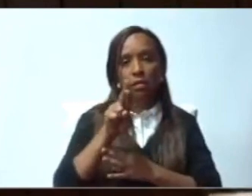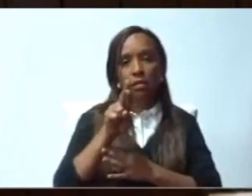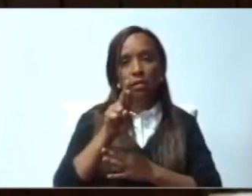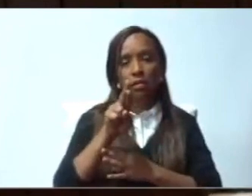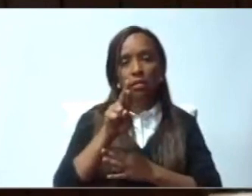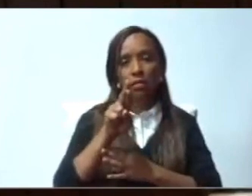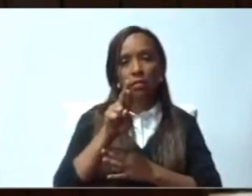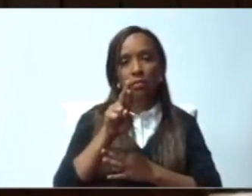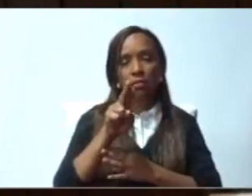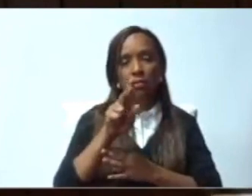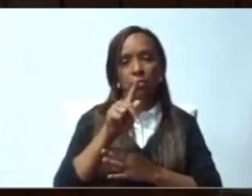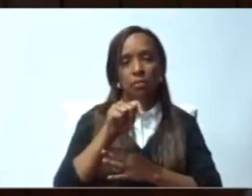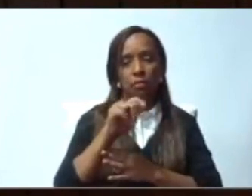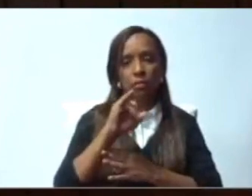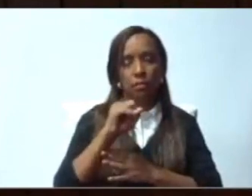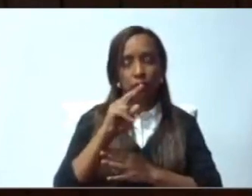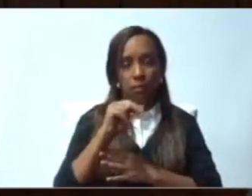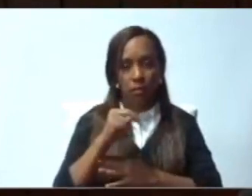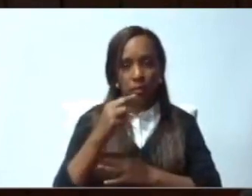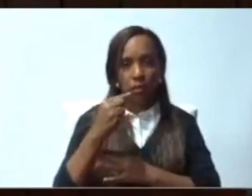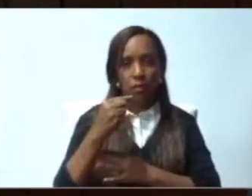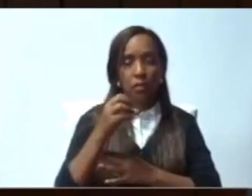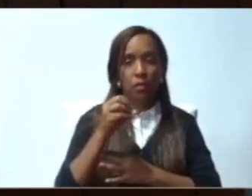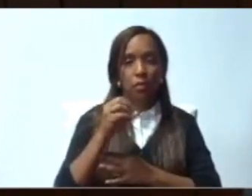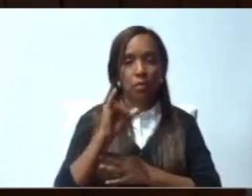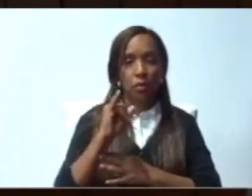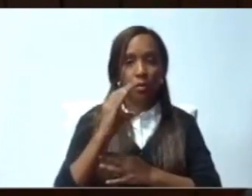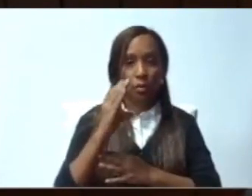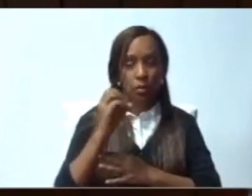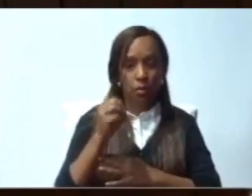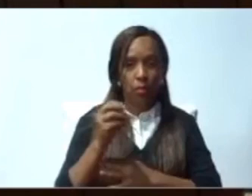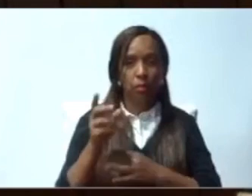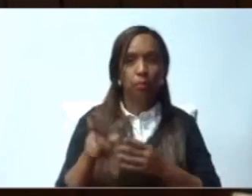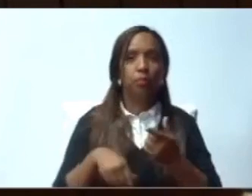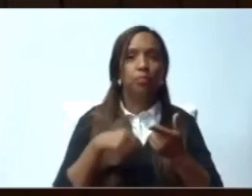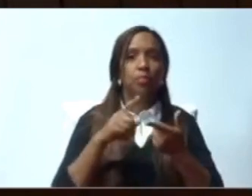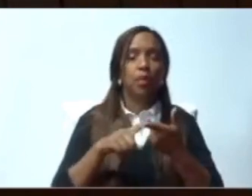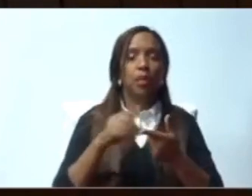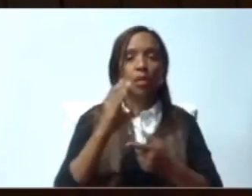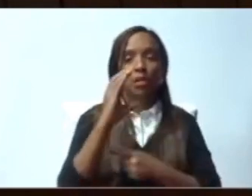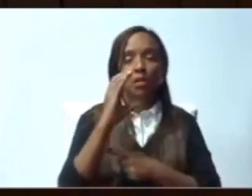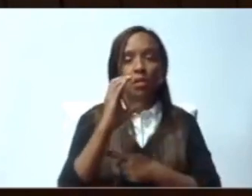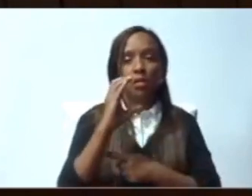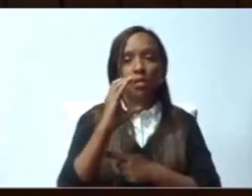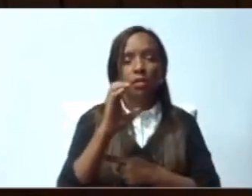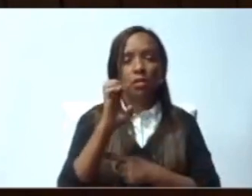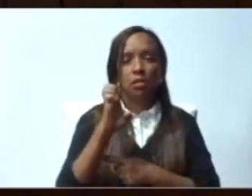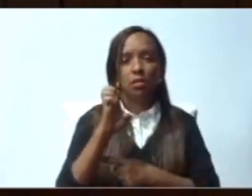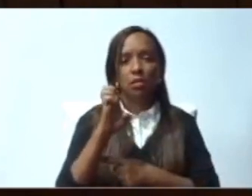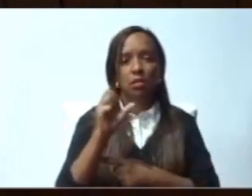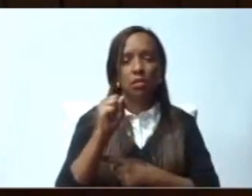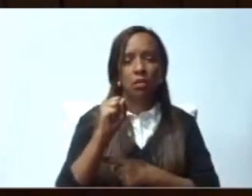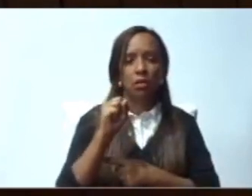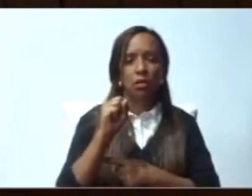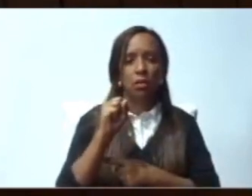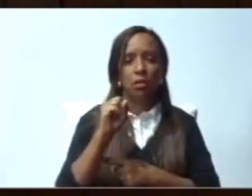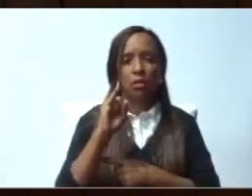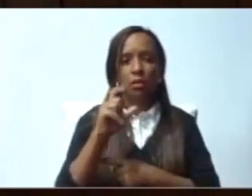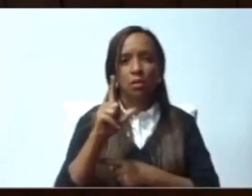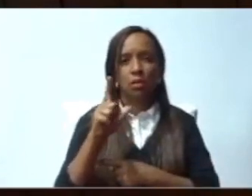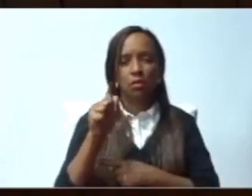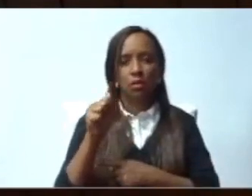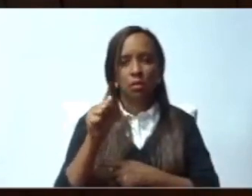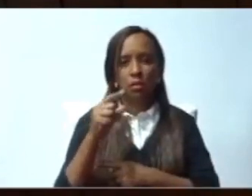Rodríguez. Estos, considerando que motivarán estos nuevos nombres que hemos propuesto, están depositados,